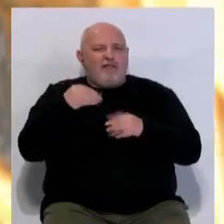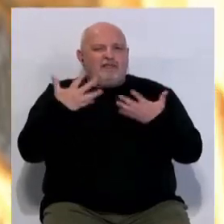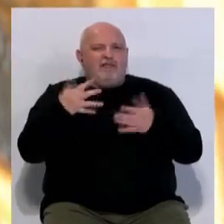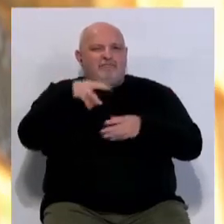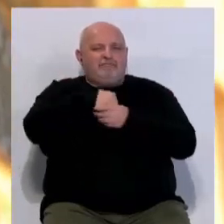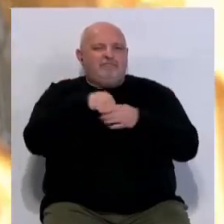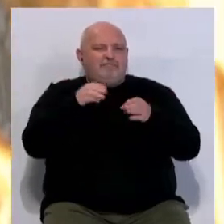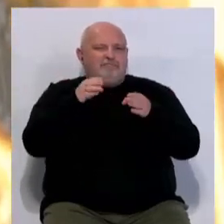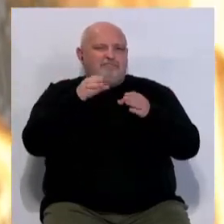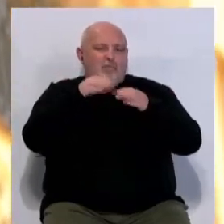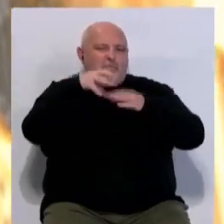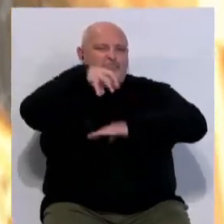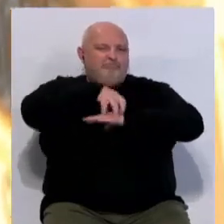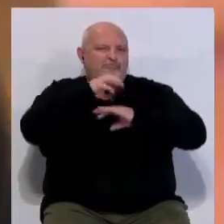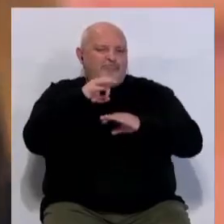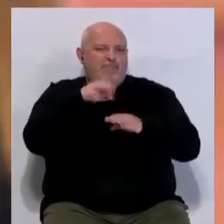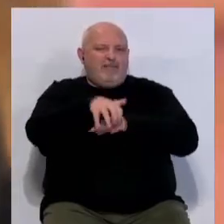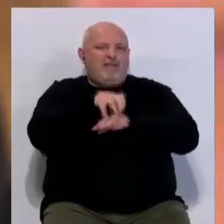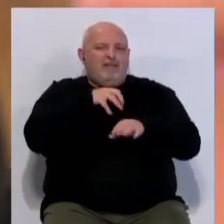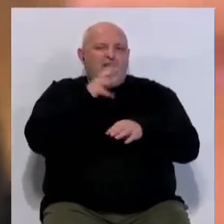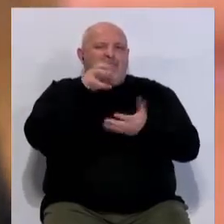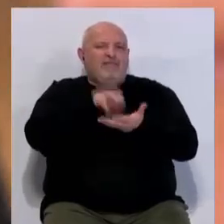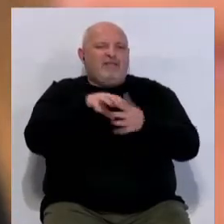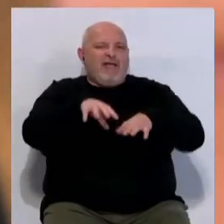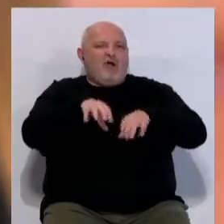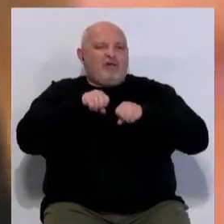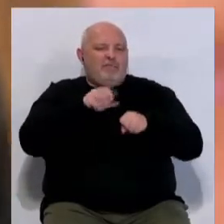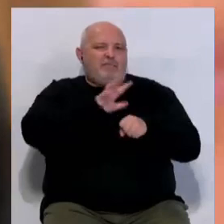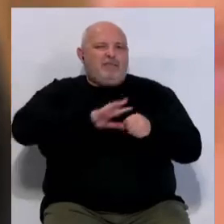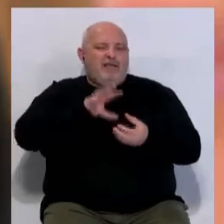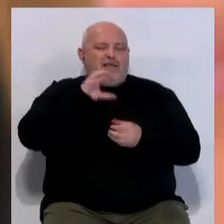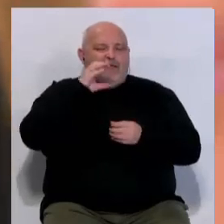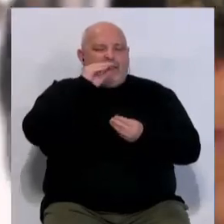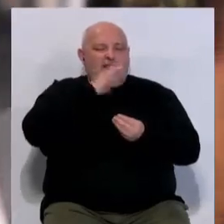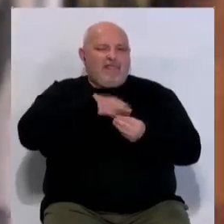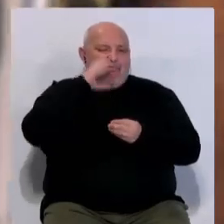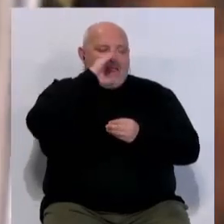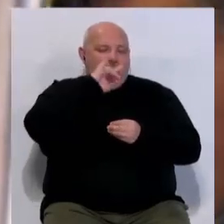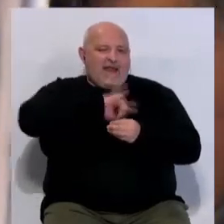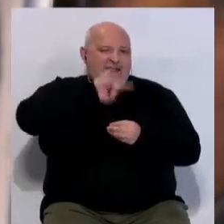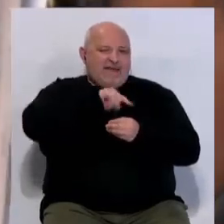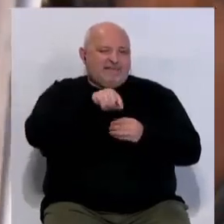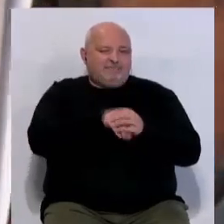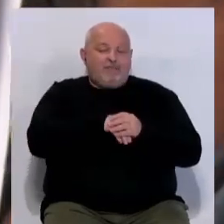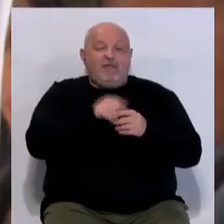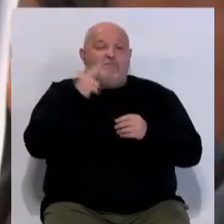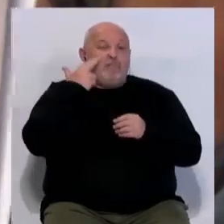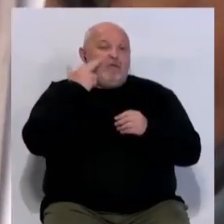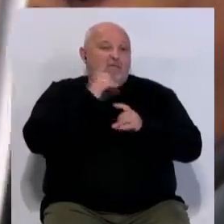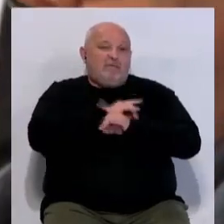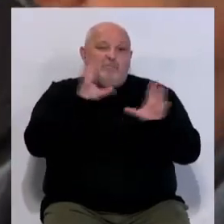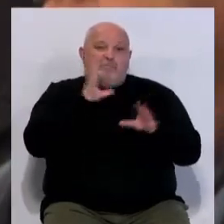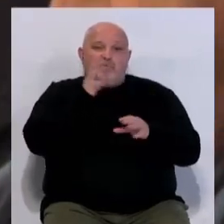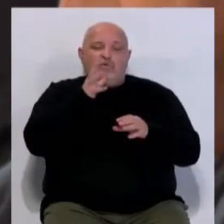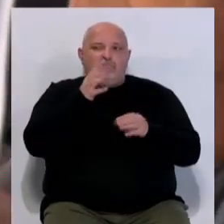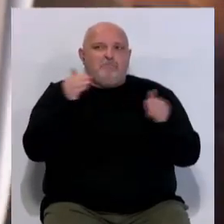actualmente en Campano, derivados en su mayor parte de los centros de acogida de Canarias. Desde APDH han señalado el miedo como principal